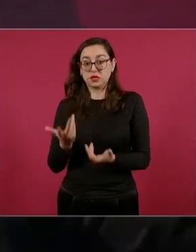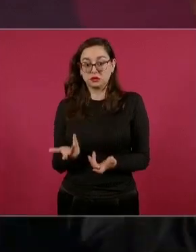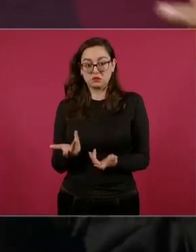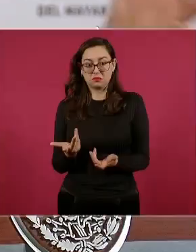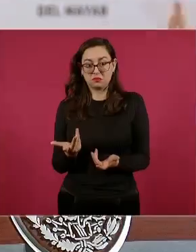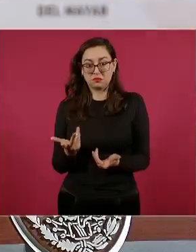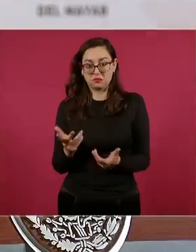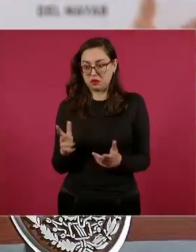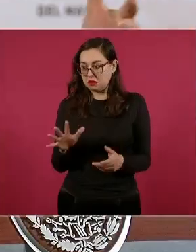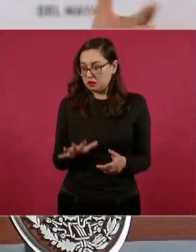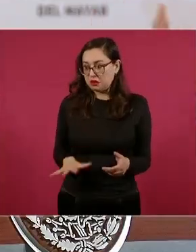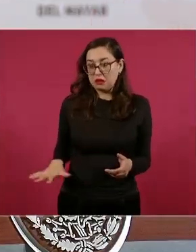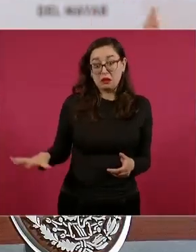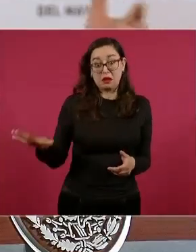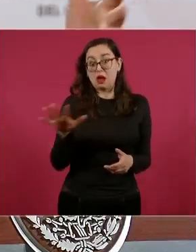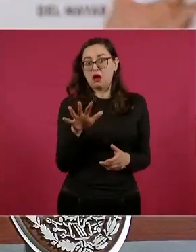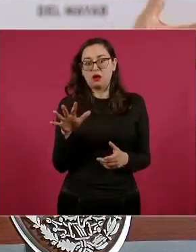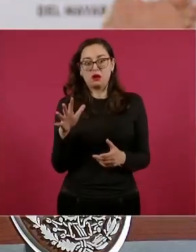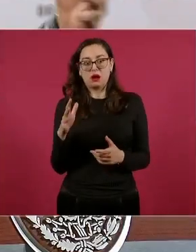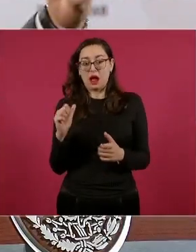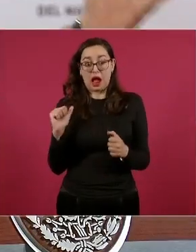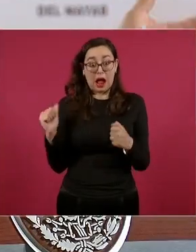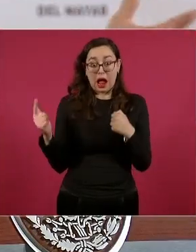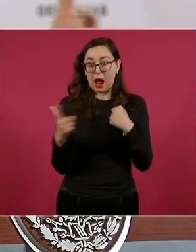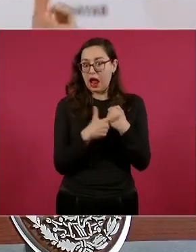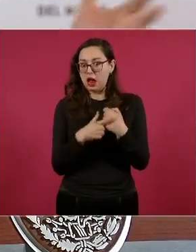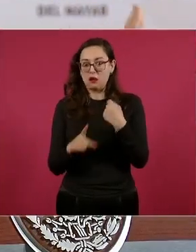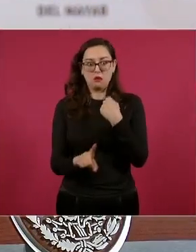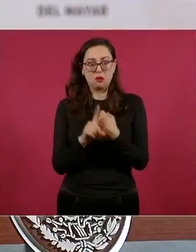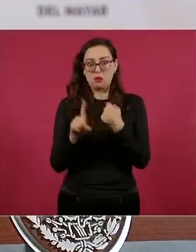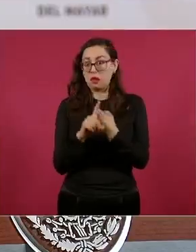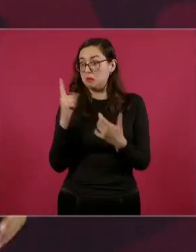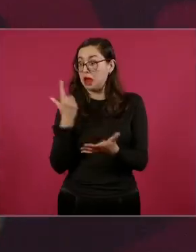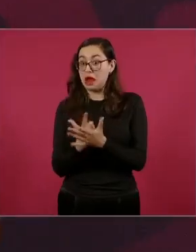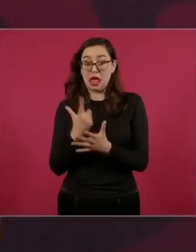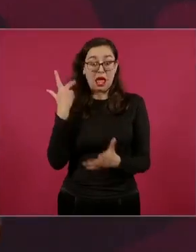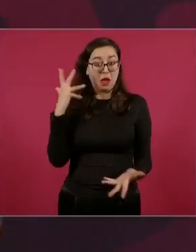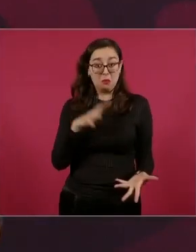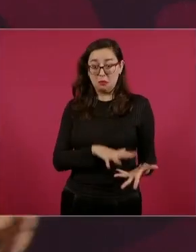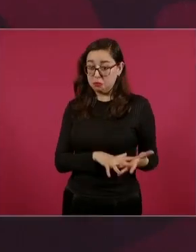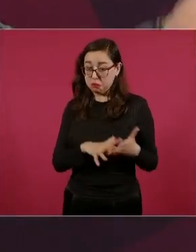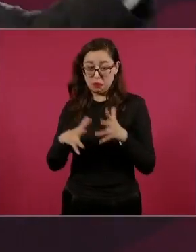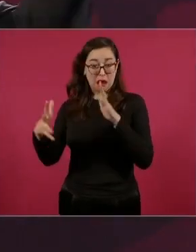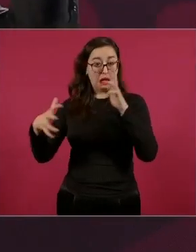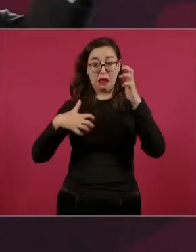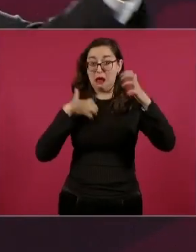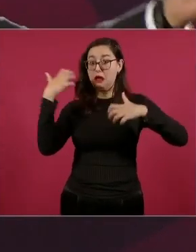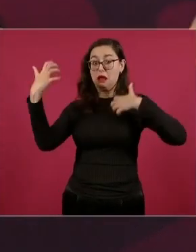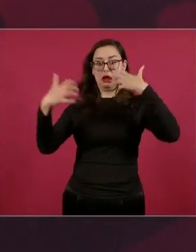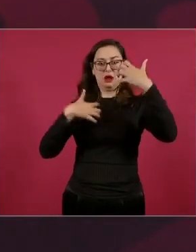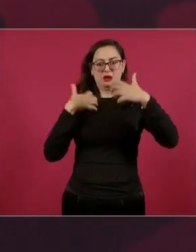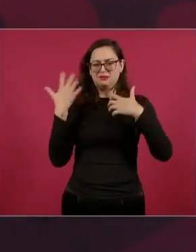una demanda social, no existe.